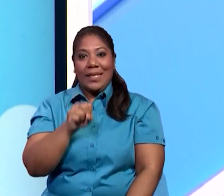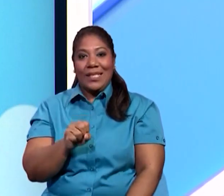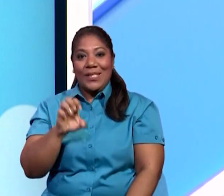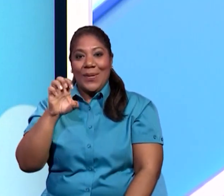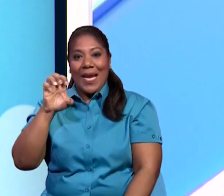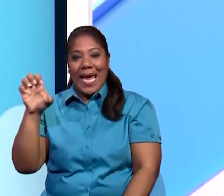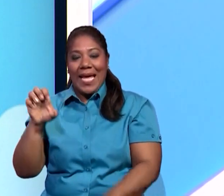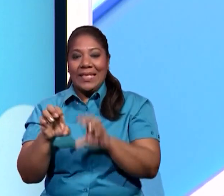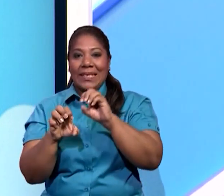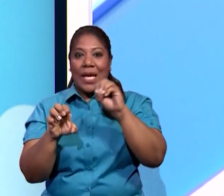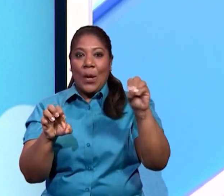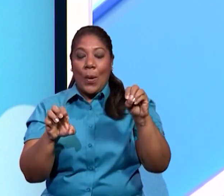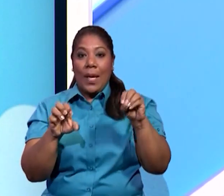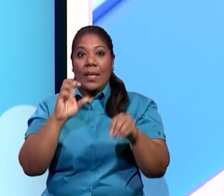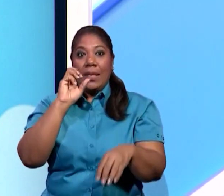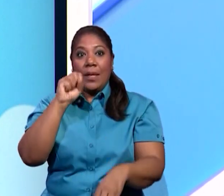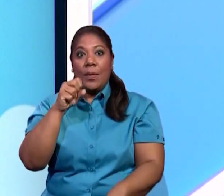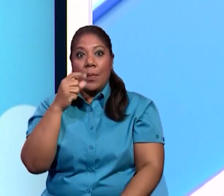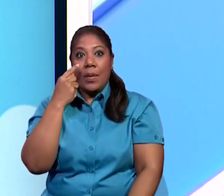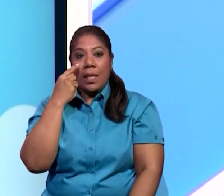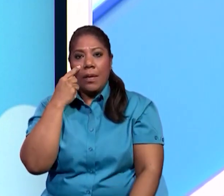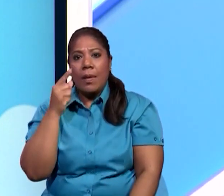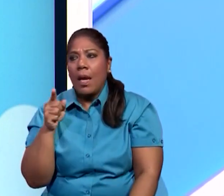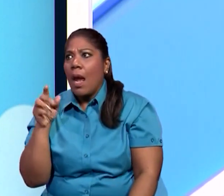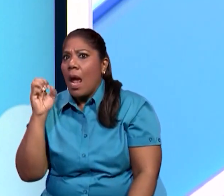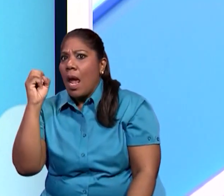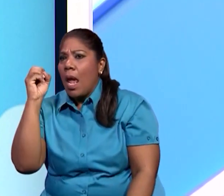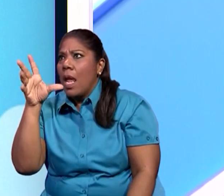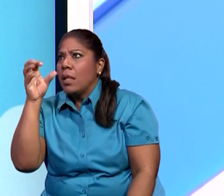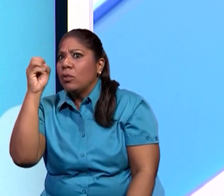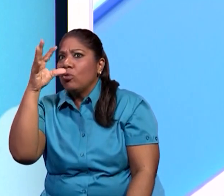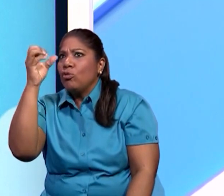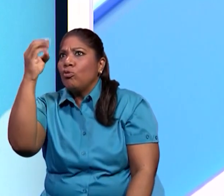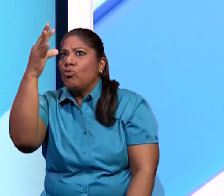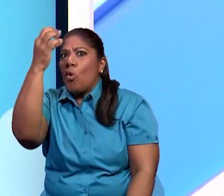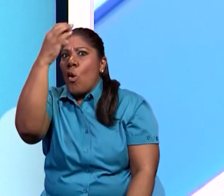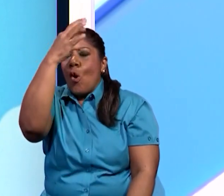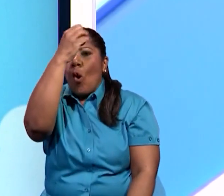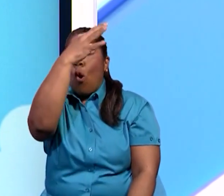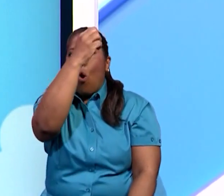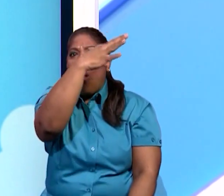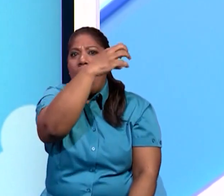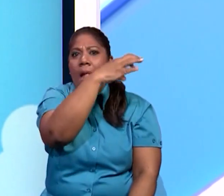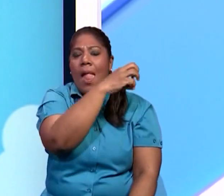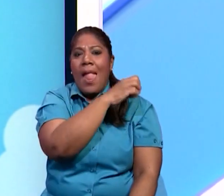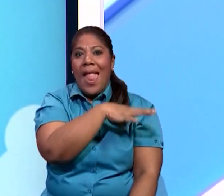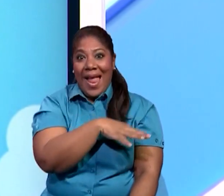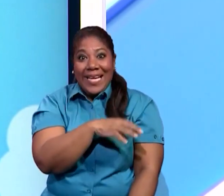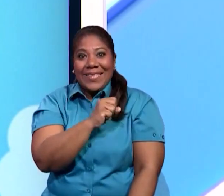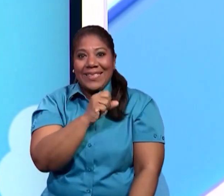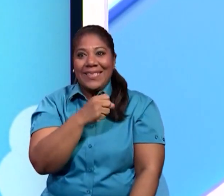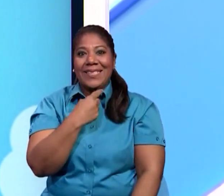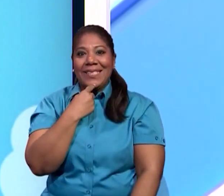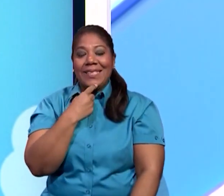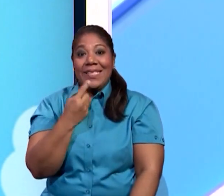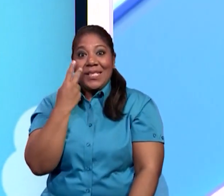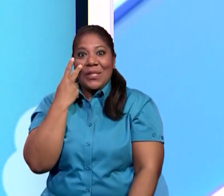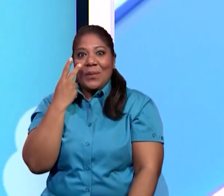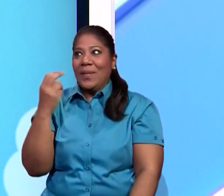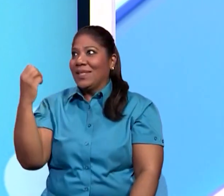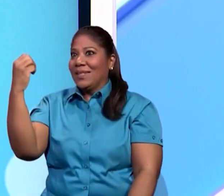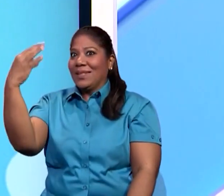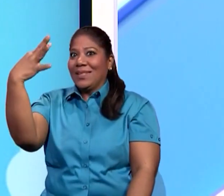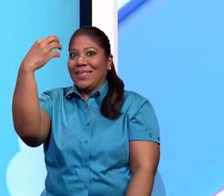Y observamos a su alrededor o en la parte de afuera al sol. Y observamos